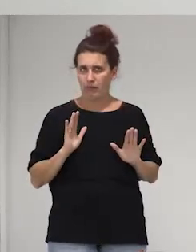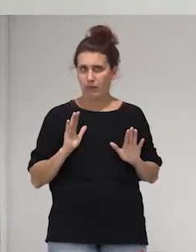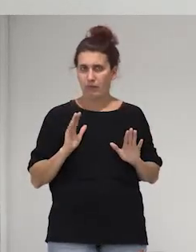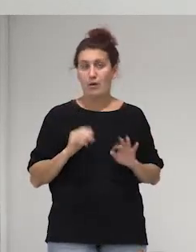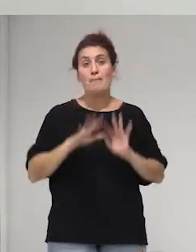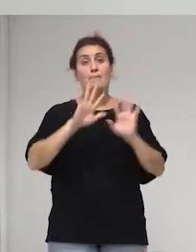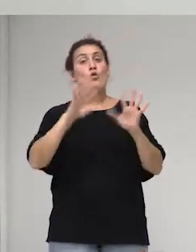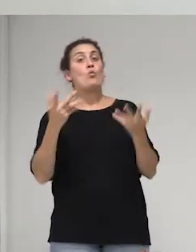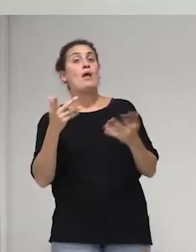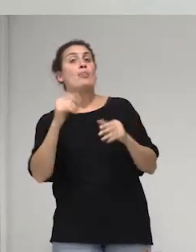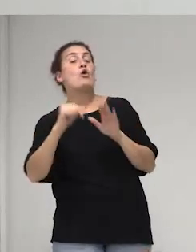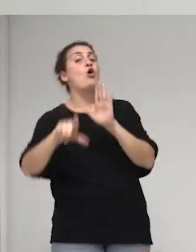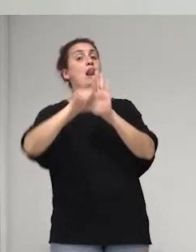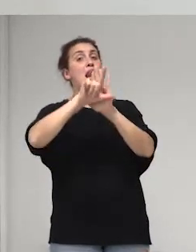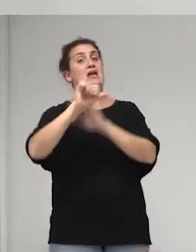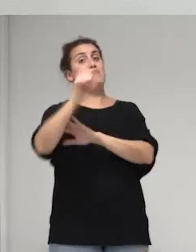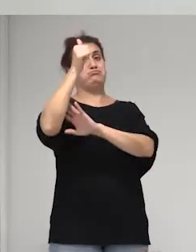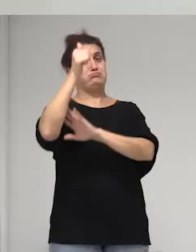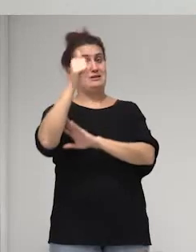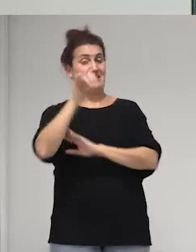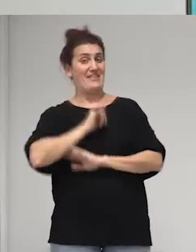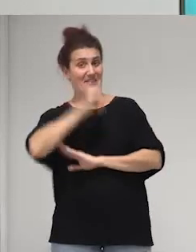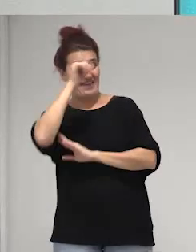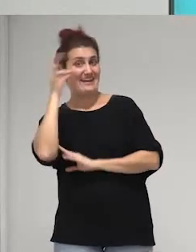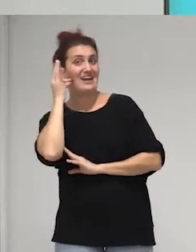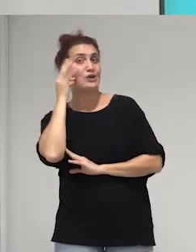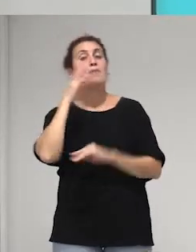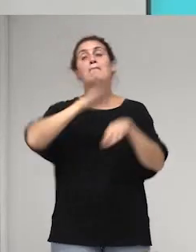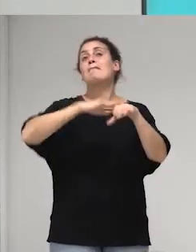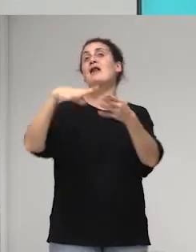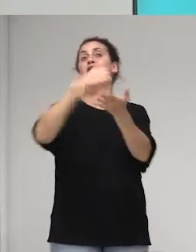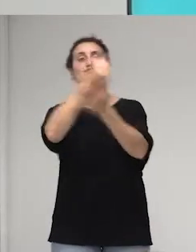pero cuando se apruebe la ley de identidad de género es para todas y todos